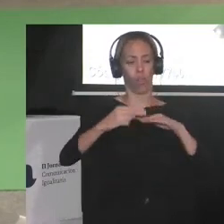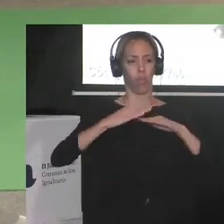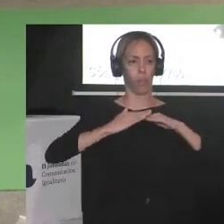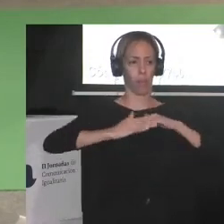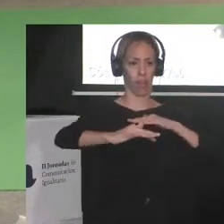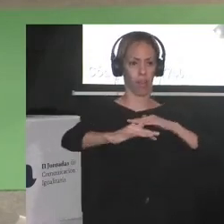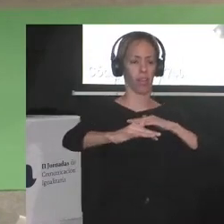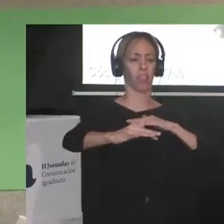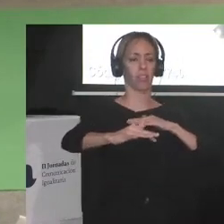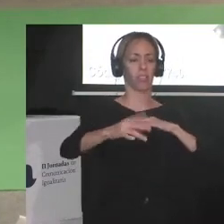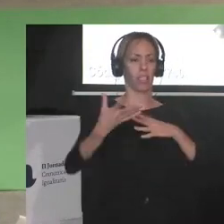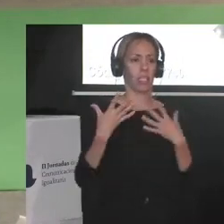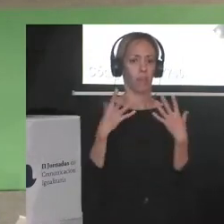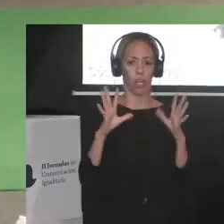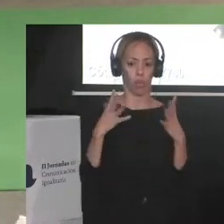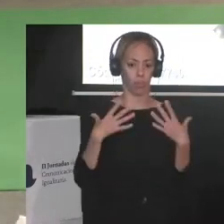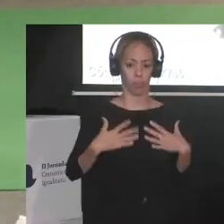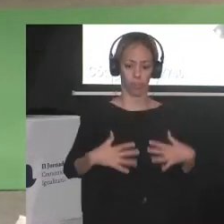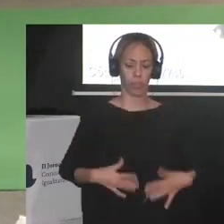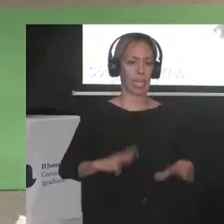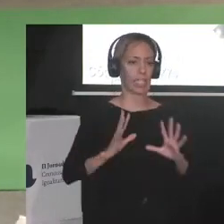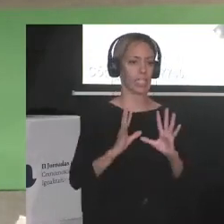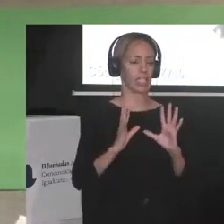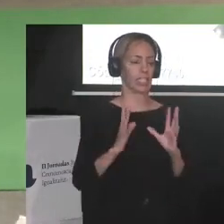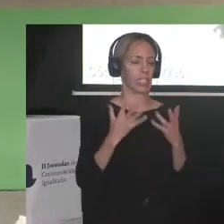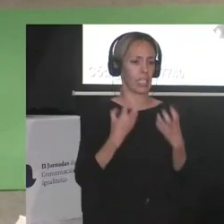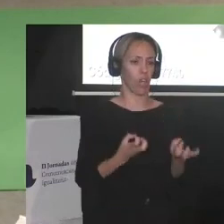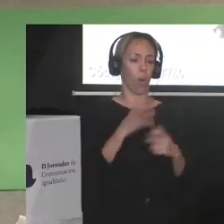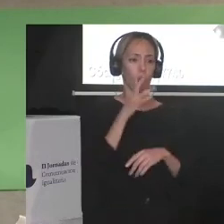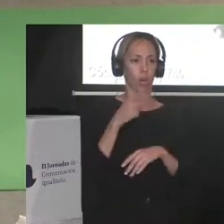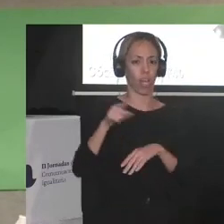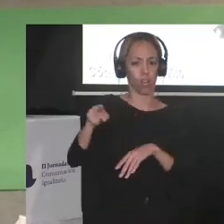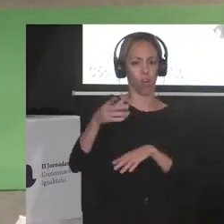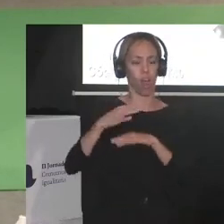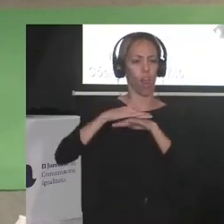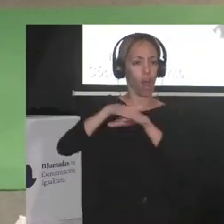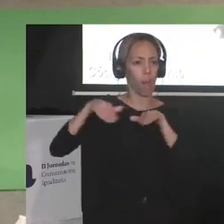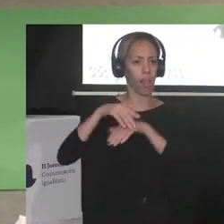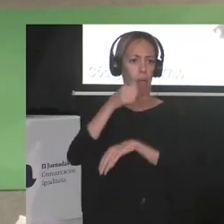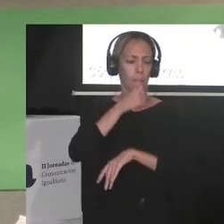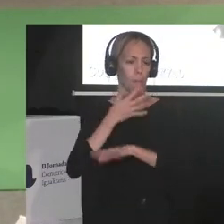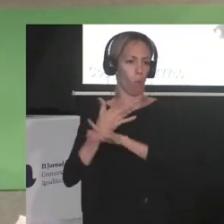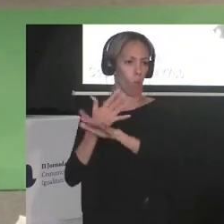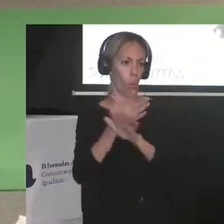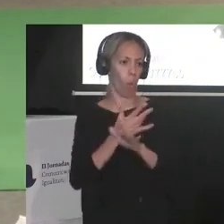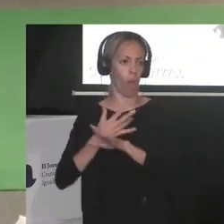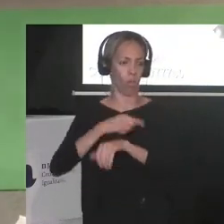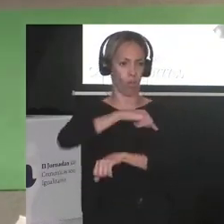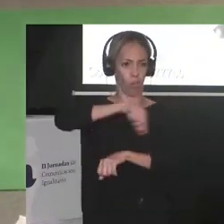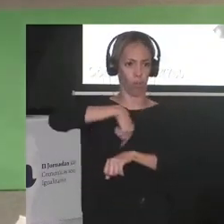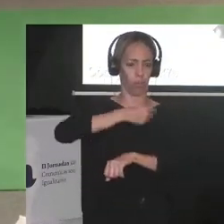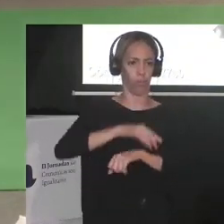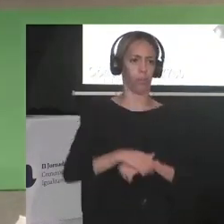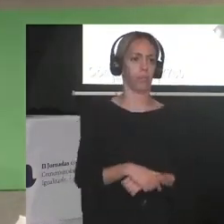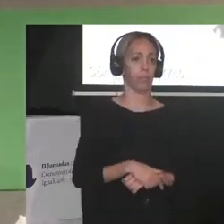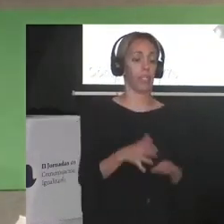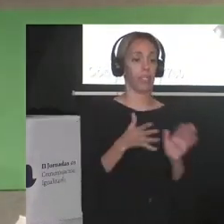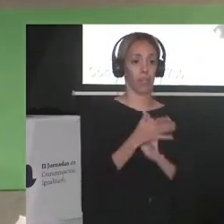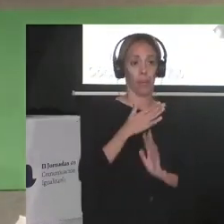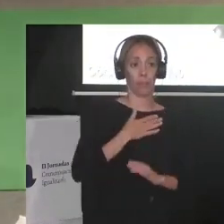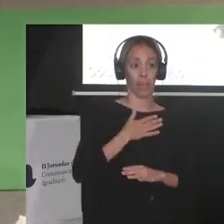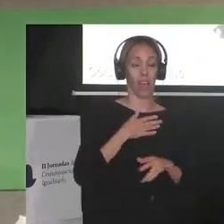secos olían a mil horas de juegos en la playa estas son mis otras guerras amigas